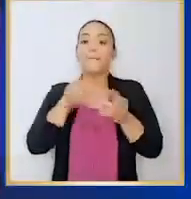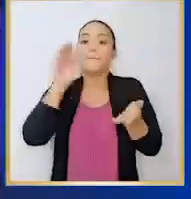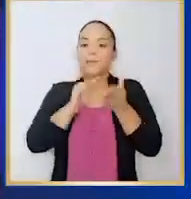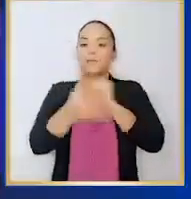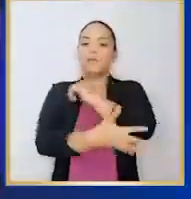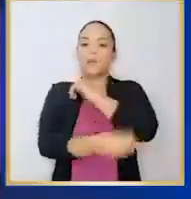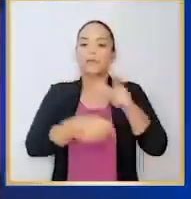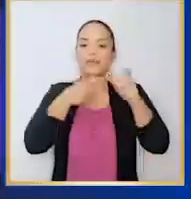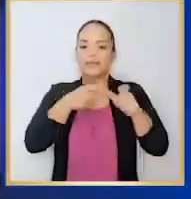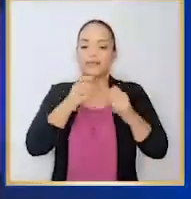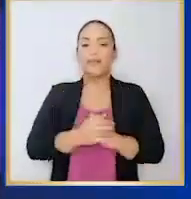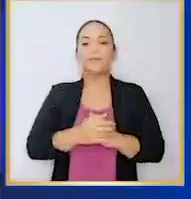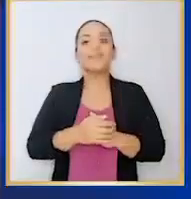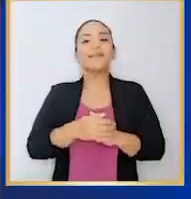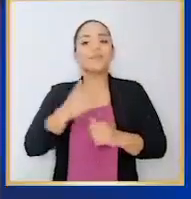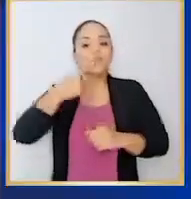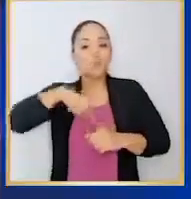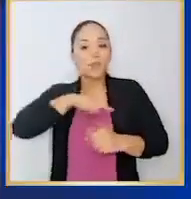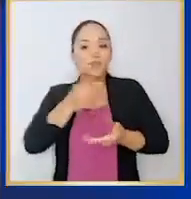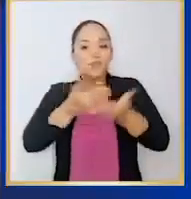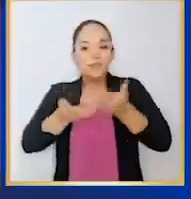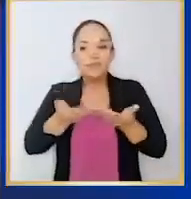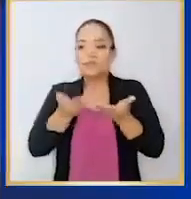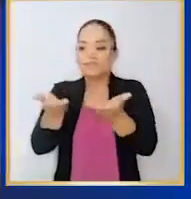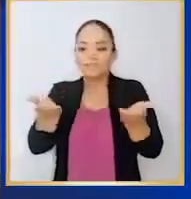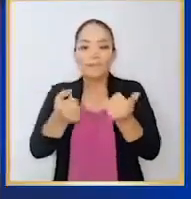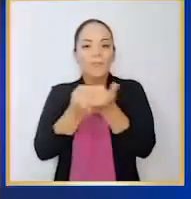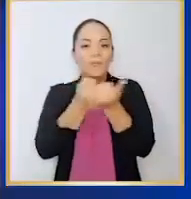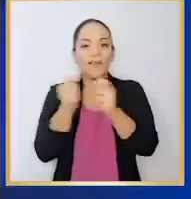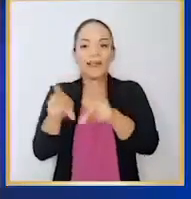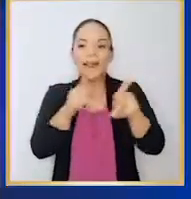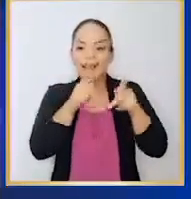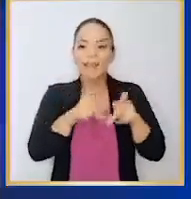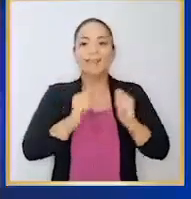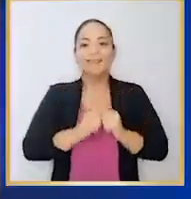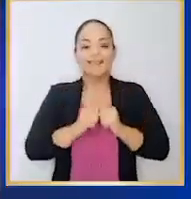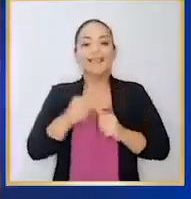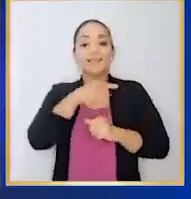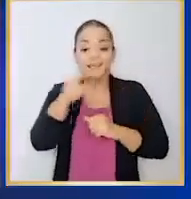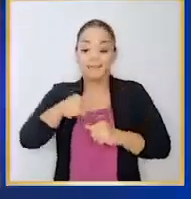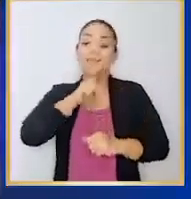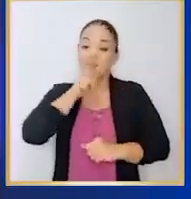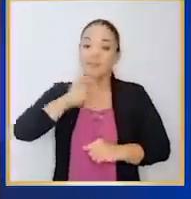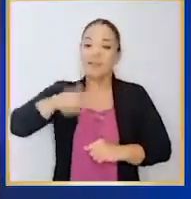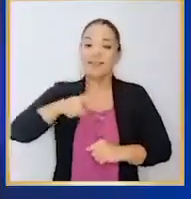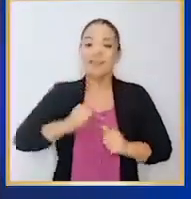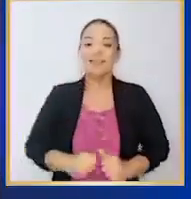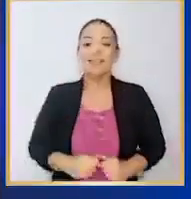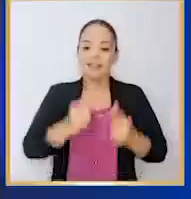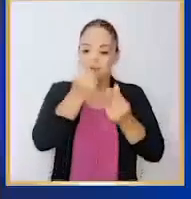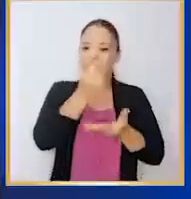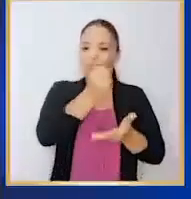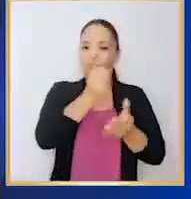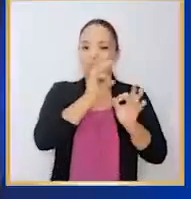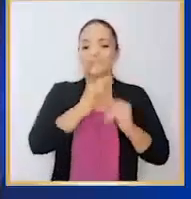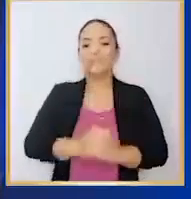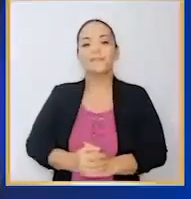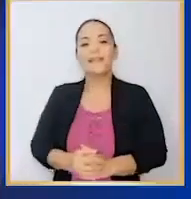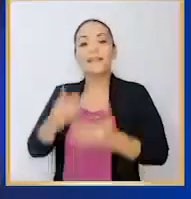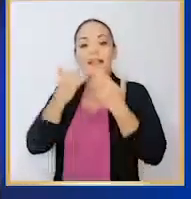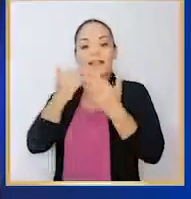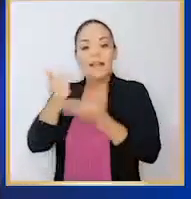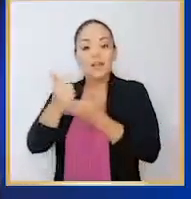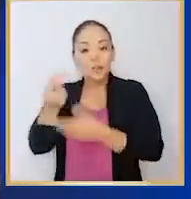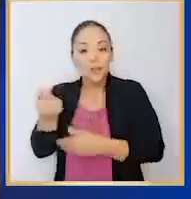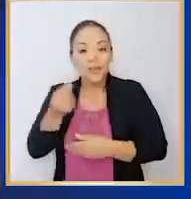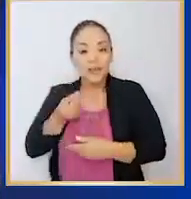Hemos llevado nuestros servicios cerquita de la gente que verdaderamente más lo necesita. Gracias a esta ayuda yo puedo